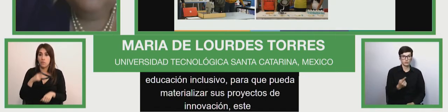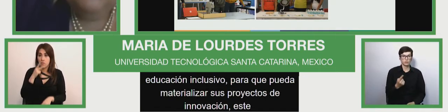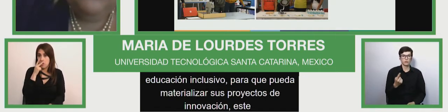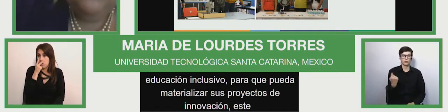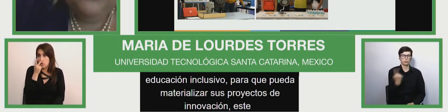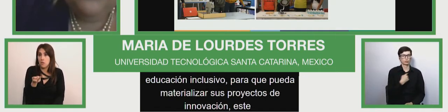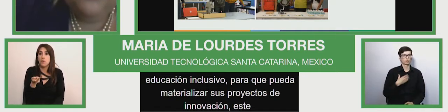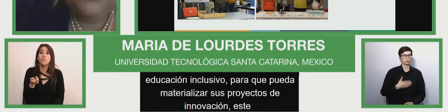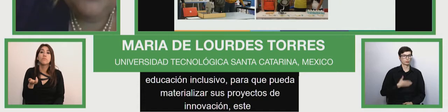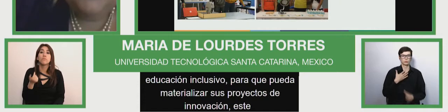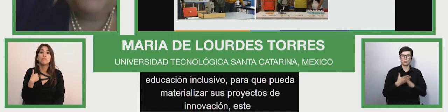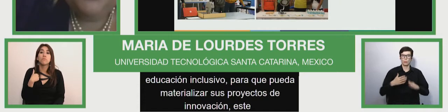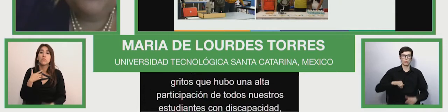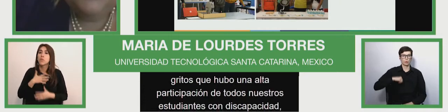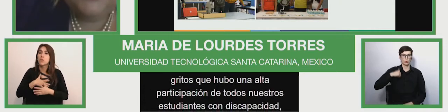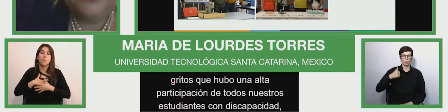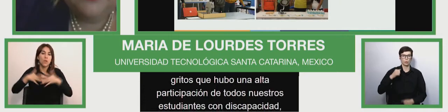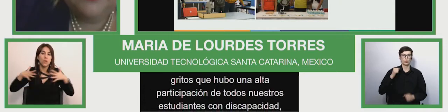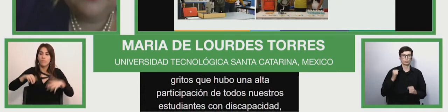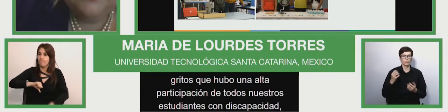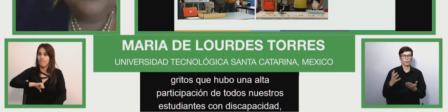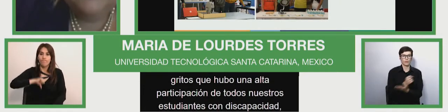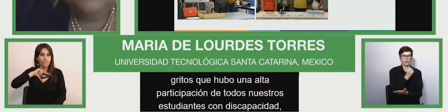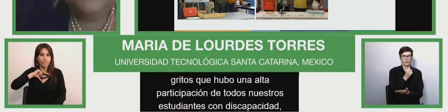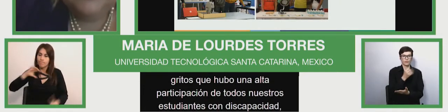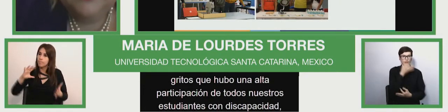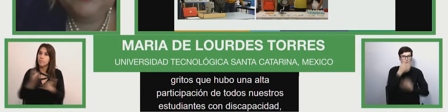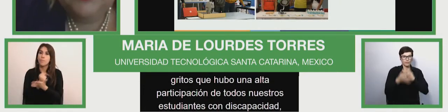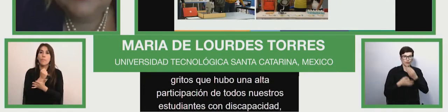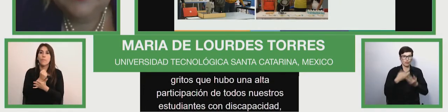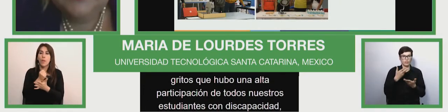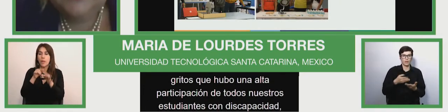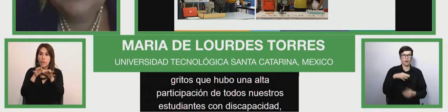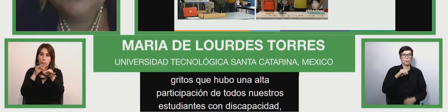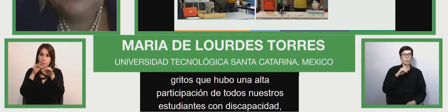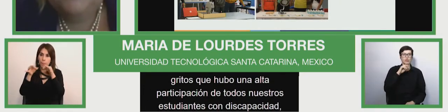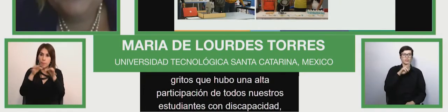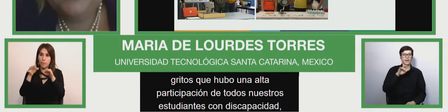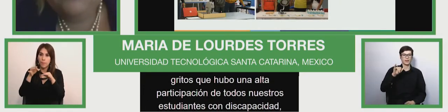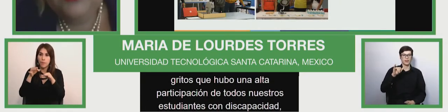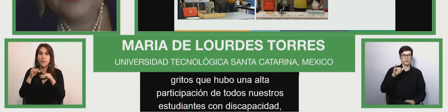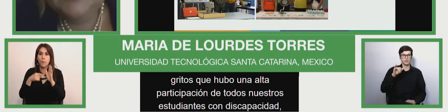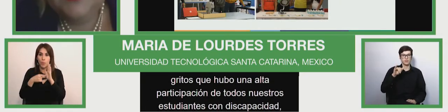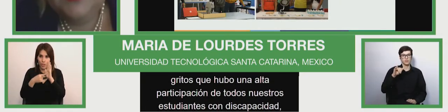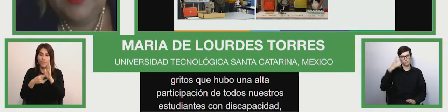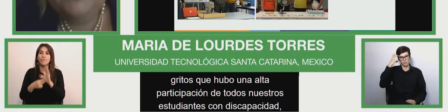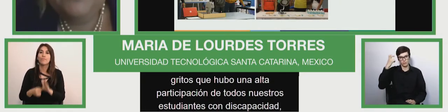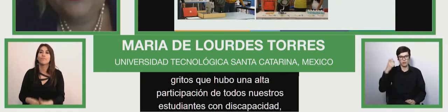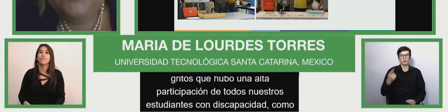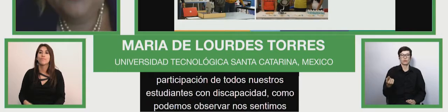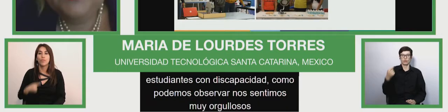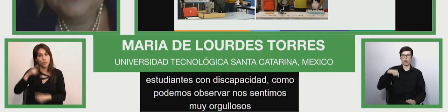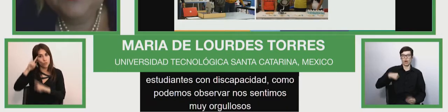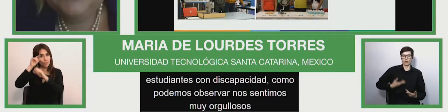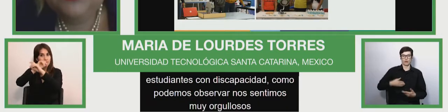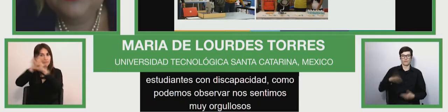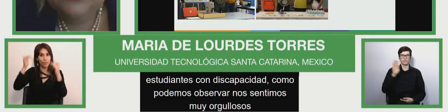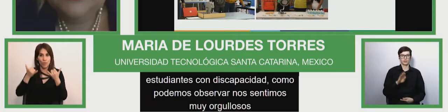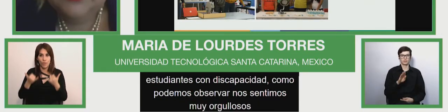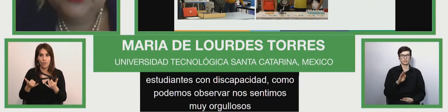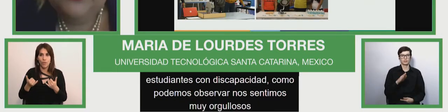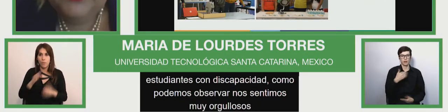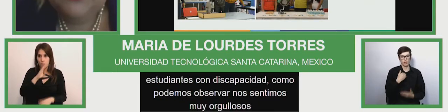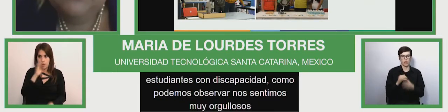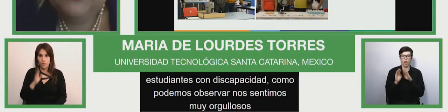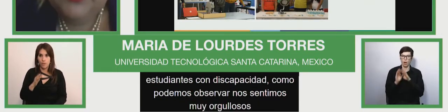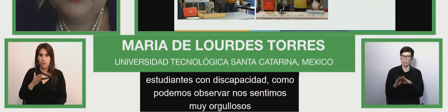nos sentimos muy orgullosos de poder contar acá en Monterrey en Santa Catarina con este apoyo por parte de la Tros tanto